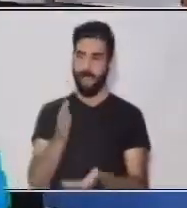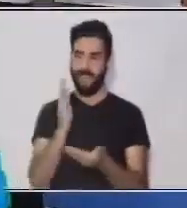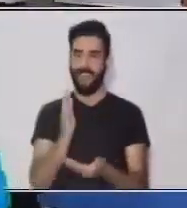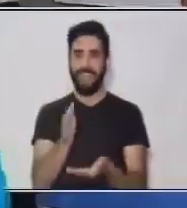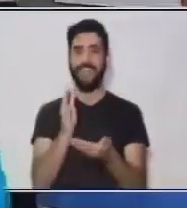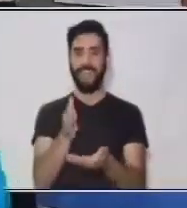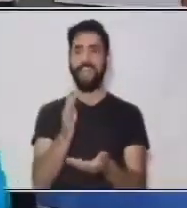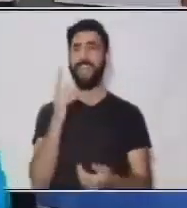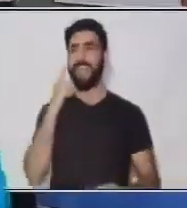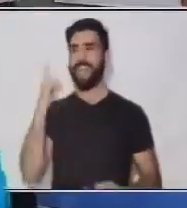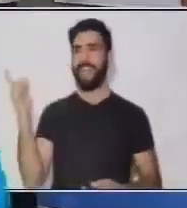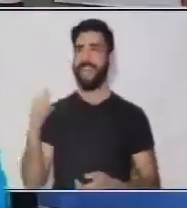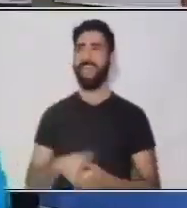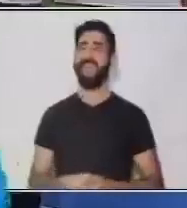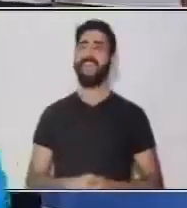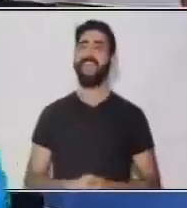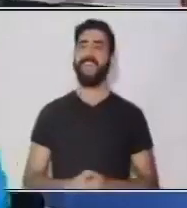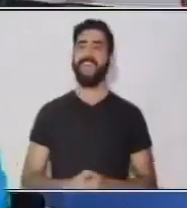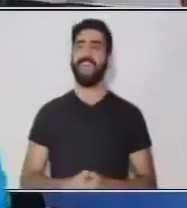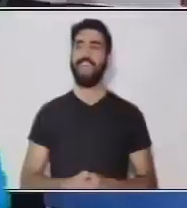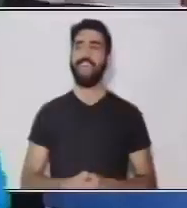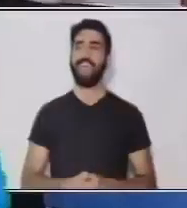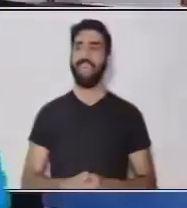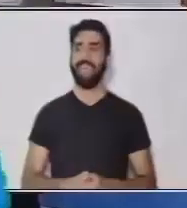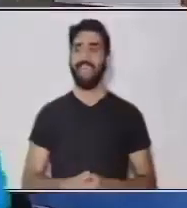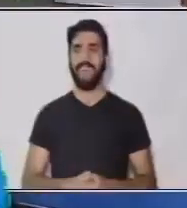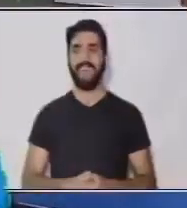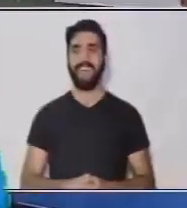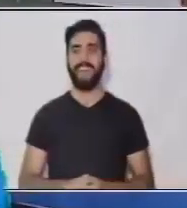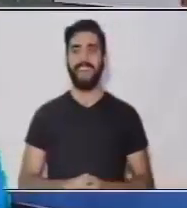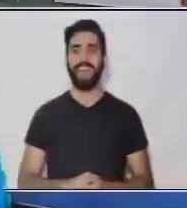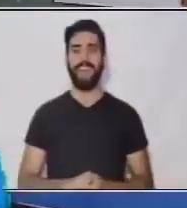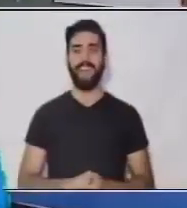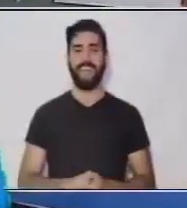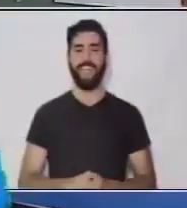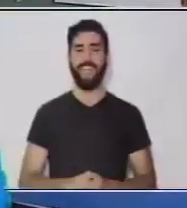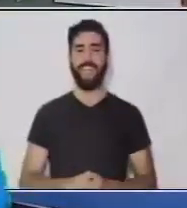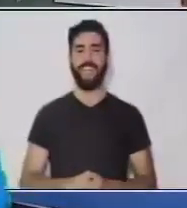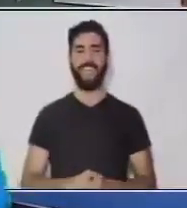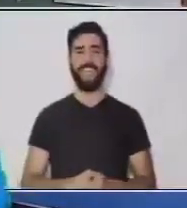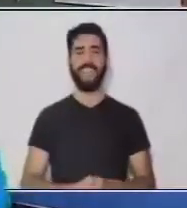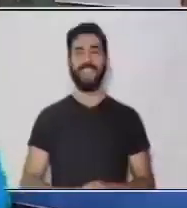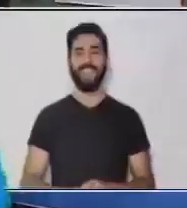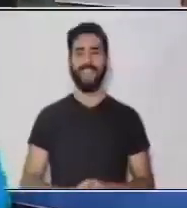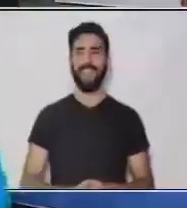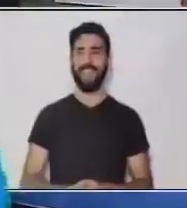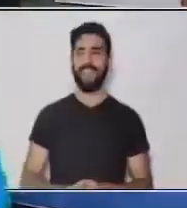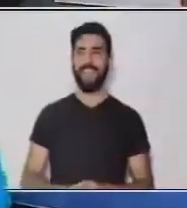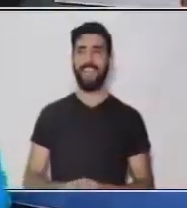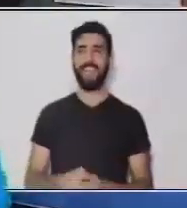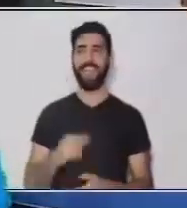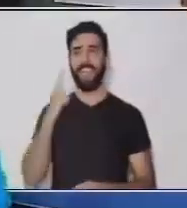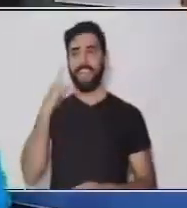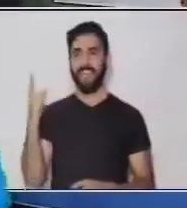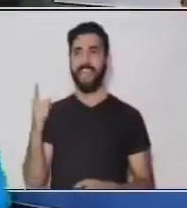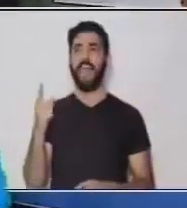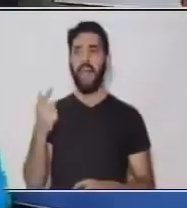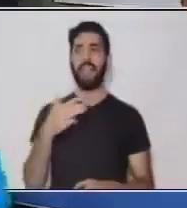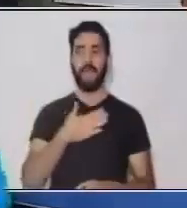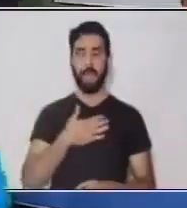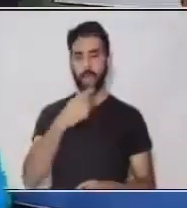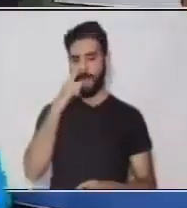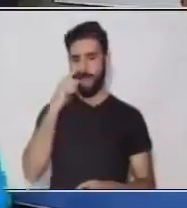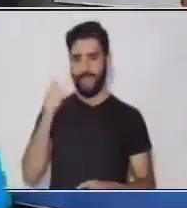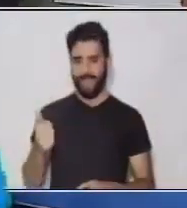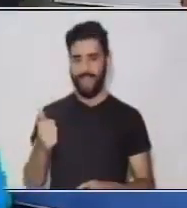Muy bien. El perro de... Mi tía es muy... Lo vamos a colocar